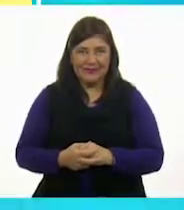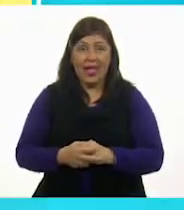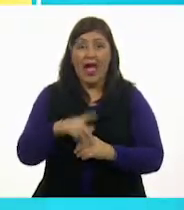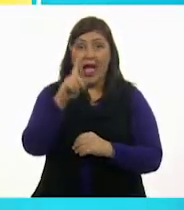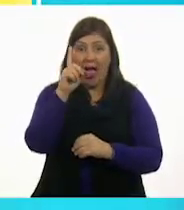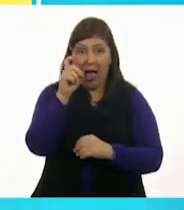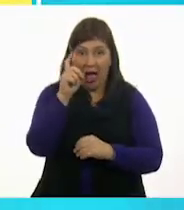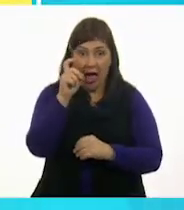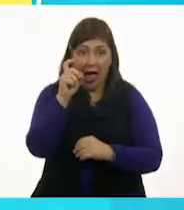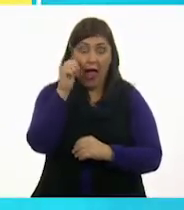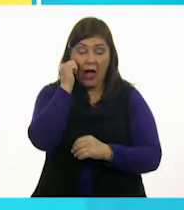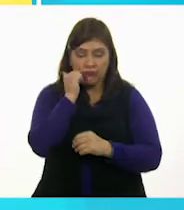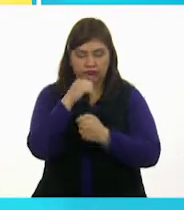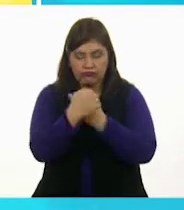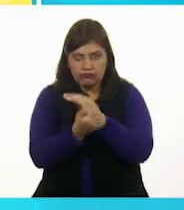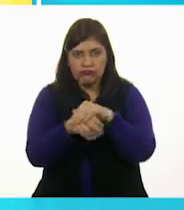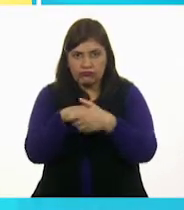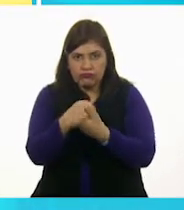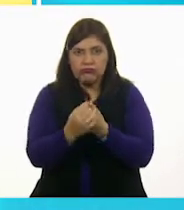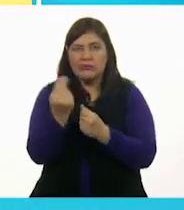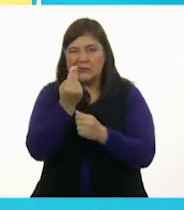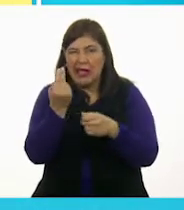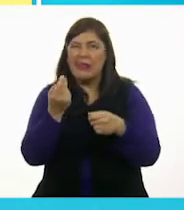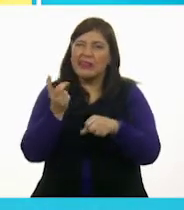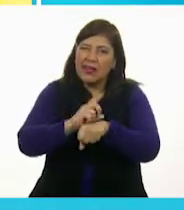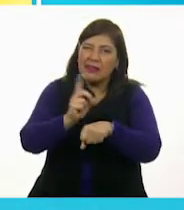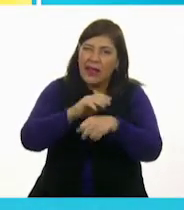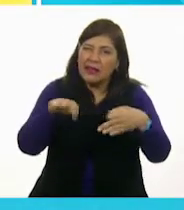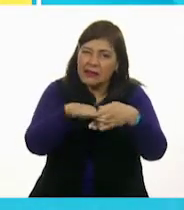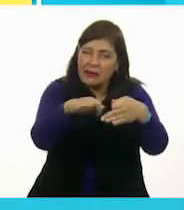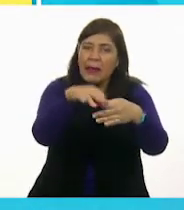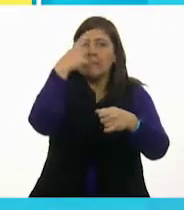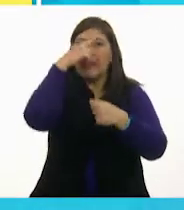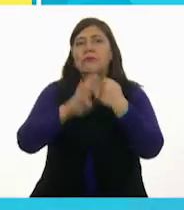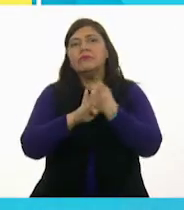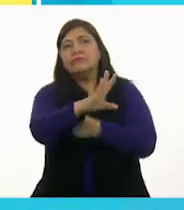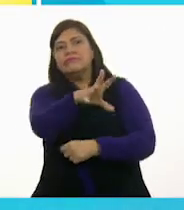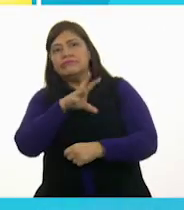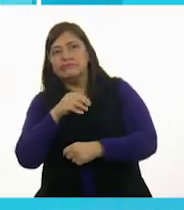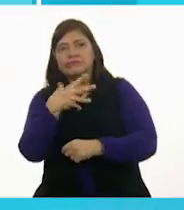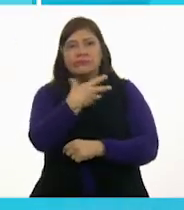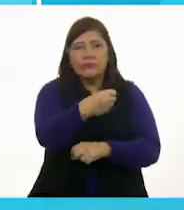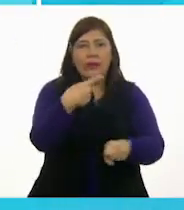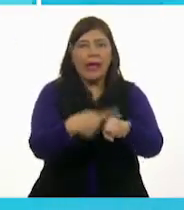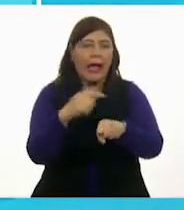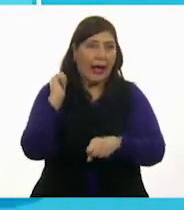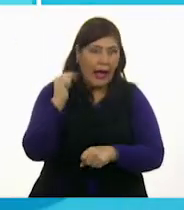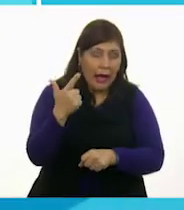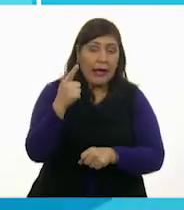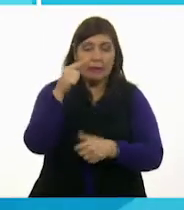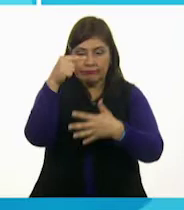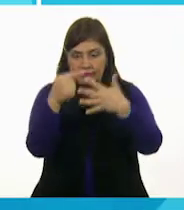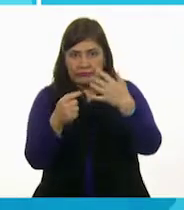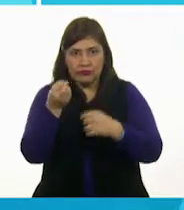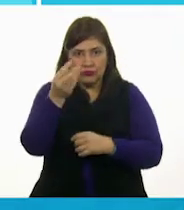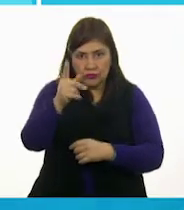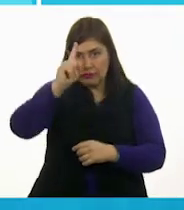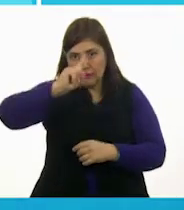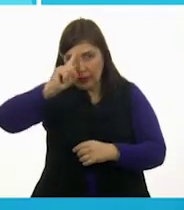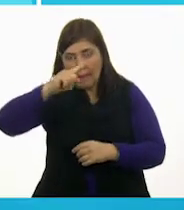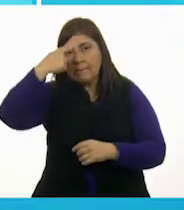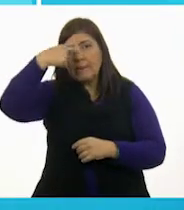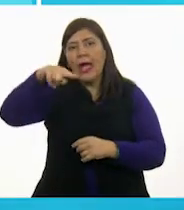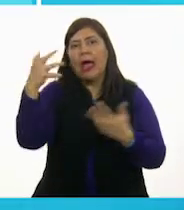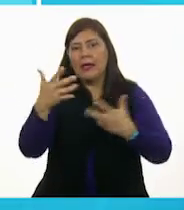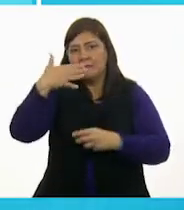Lavarnos las manos varias veces al día es importante para prevenir cualquier enfermedad. Sigue estos pasos para